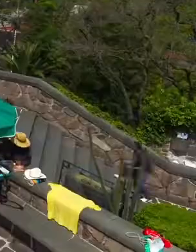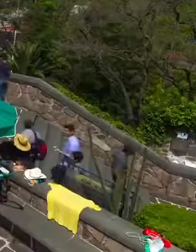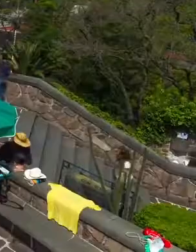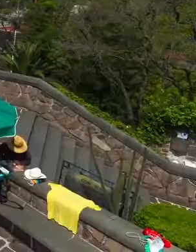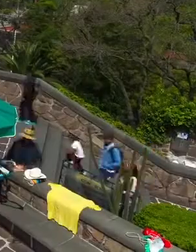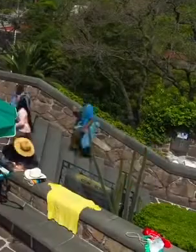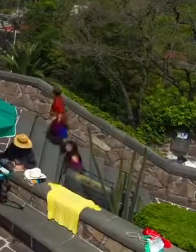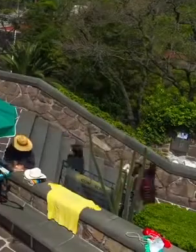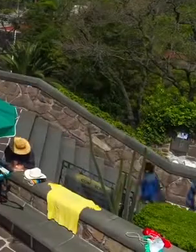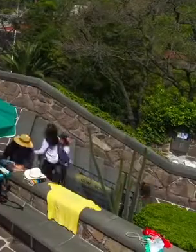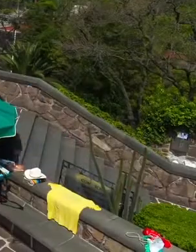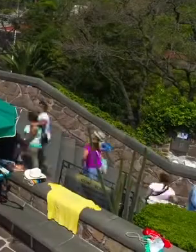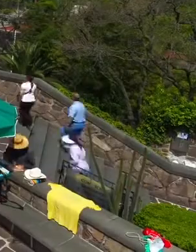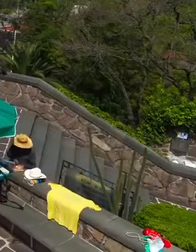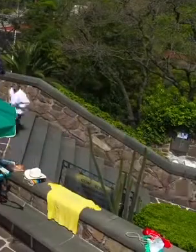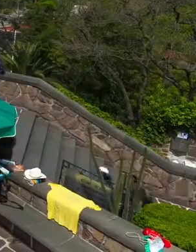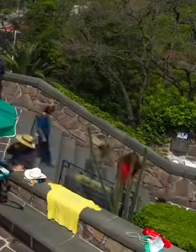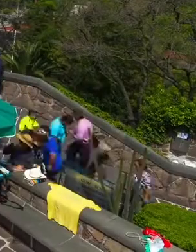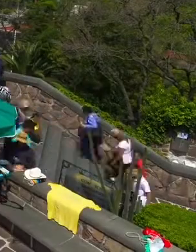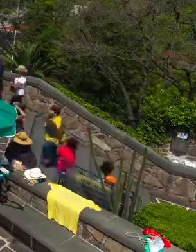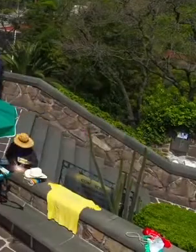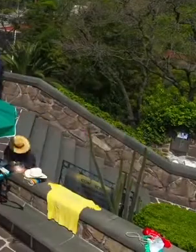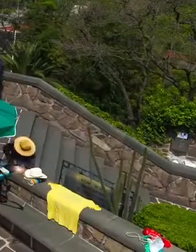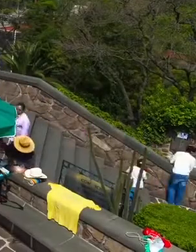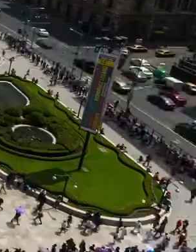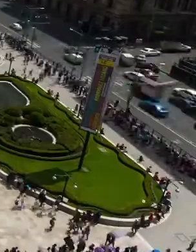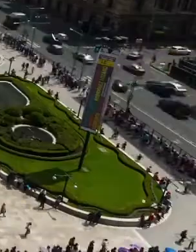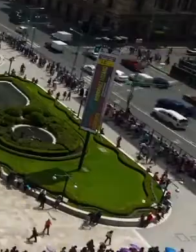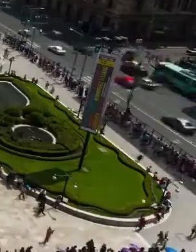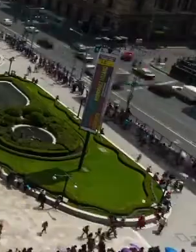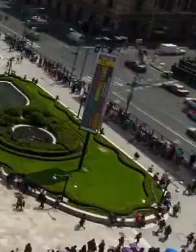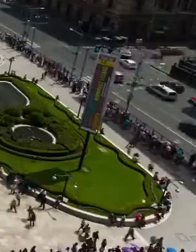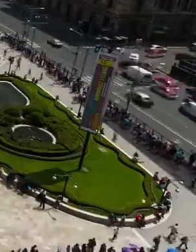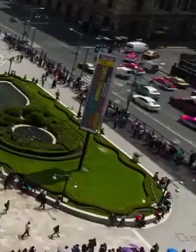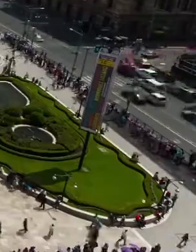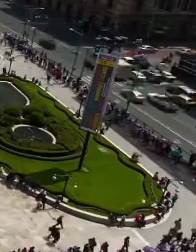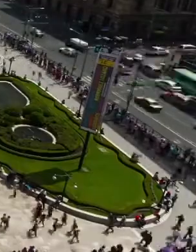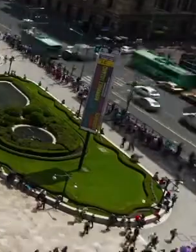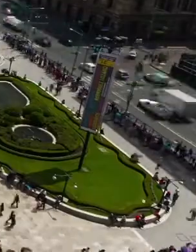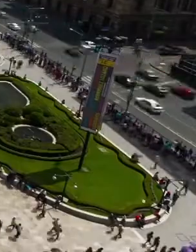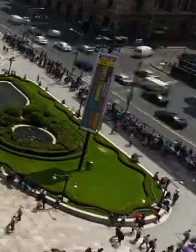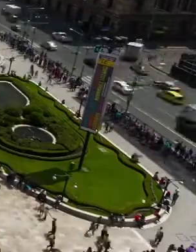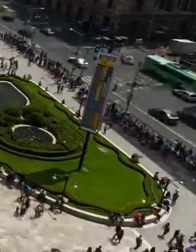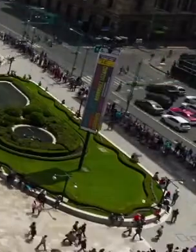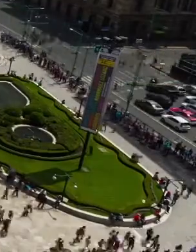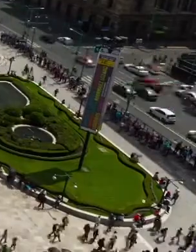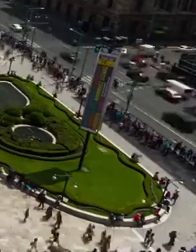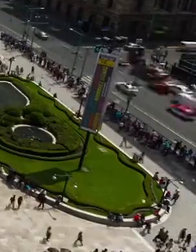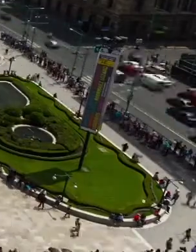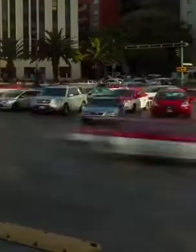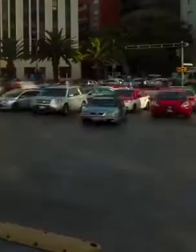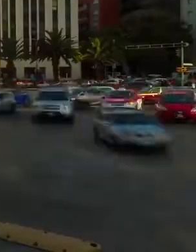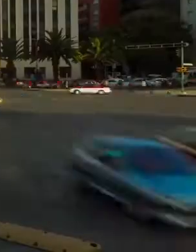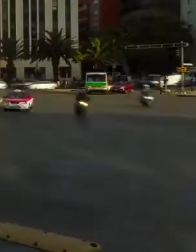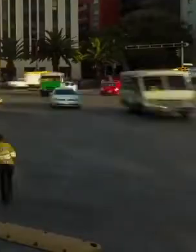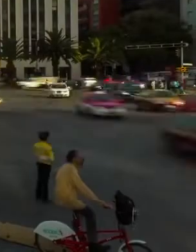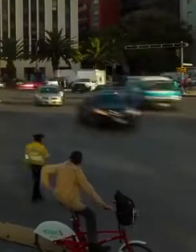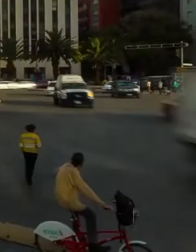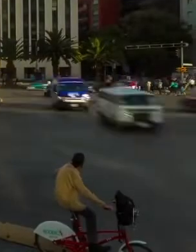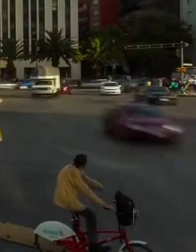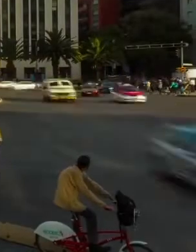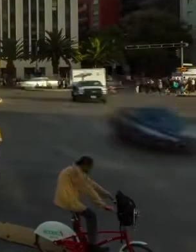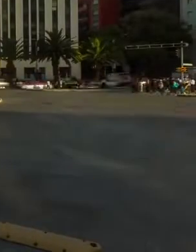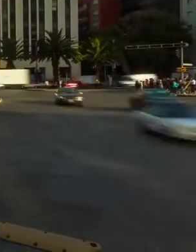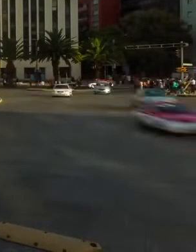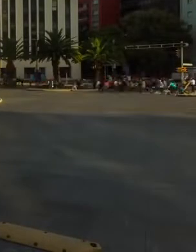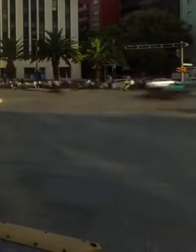personajes políticos nacionales más reconocidos y también en la opinión pésima que tienen los mexicanos de su persona. De acuerdo con los resultados de